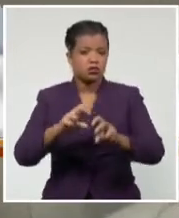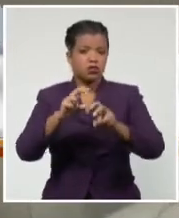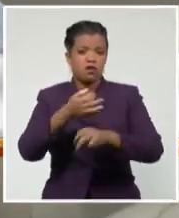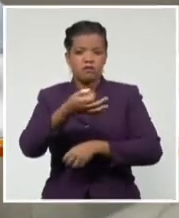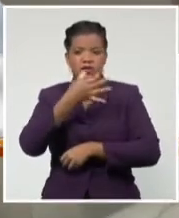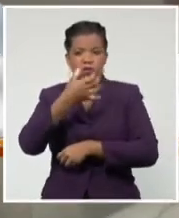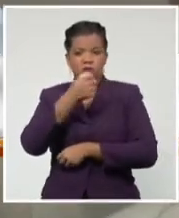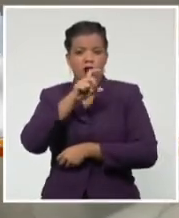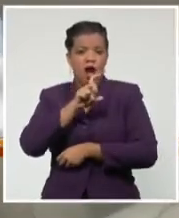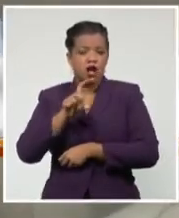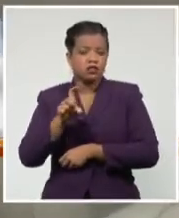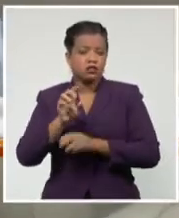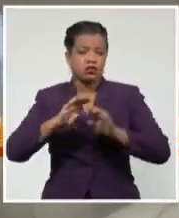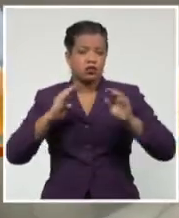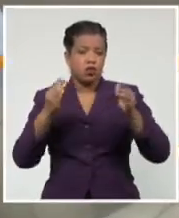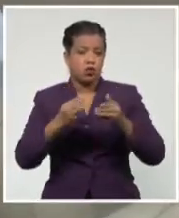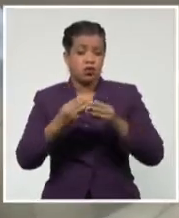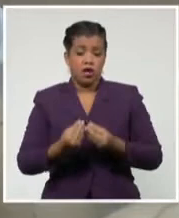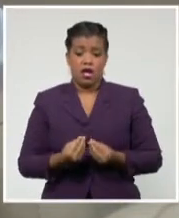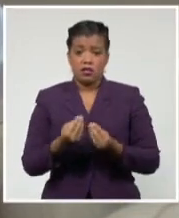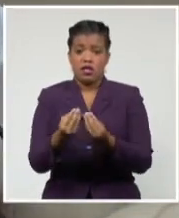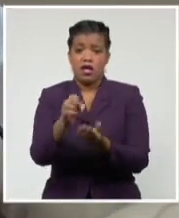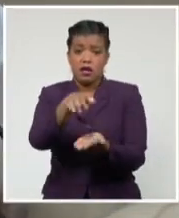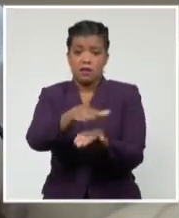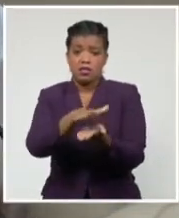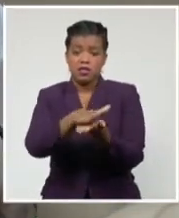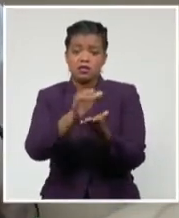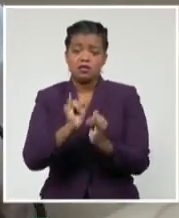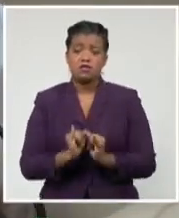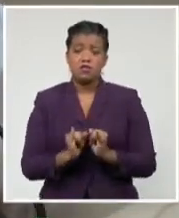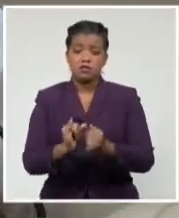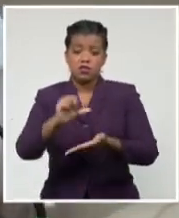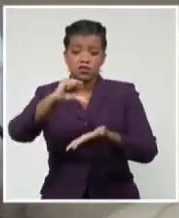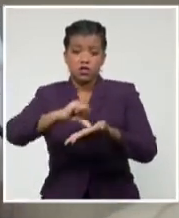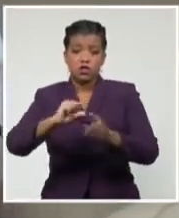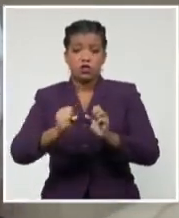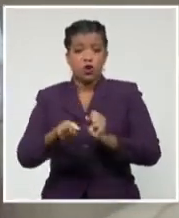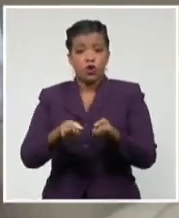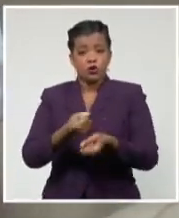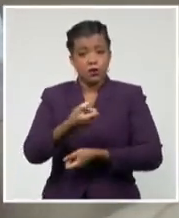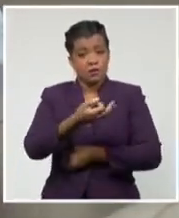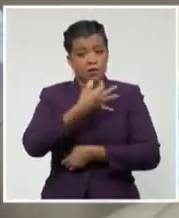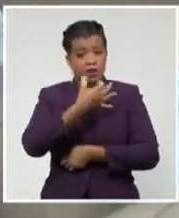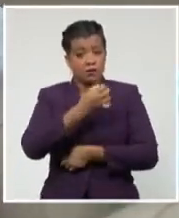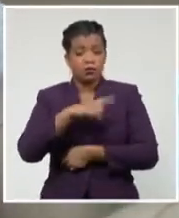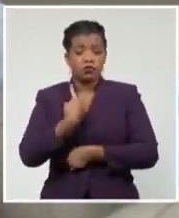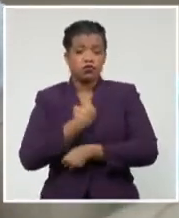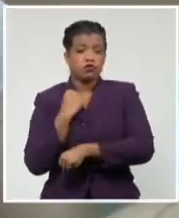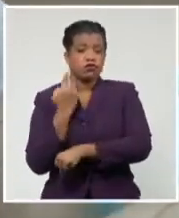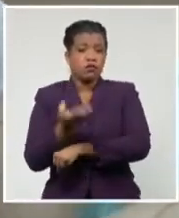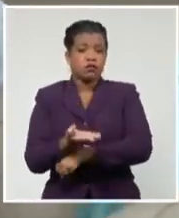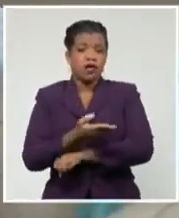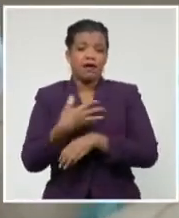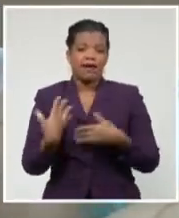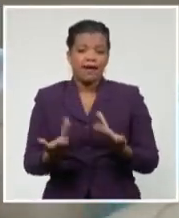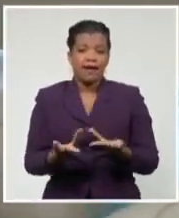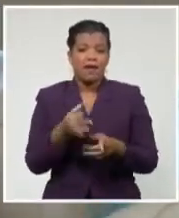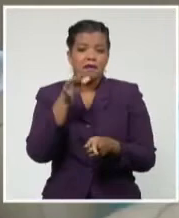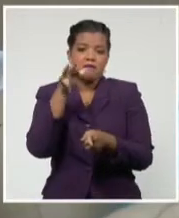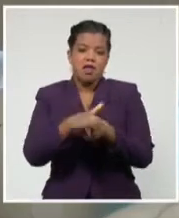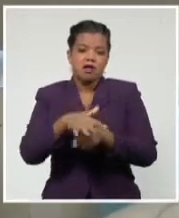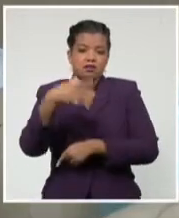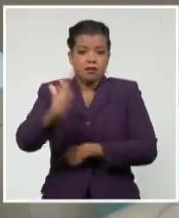entregó el expediente a nuestro centro estatal de control de medicamentos solicitando iniciar los ensayos clínicos.